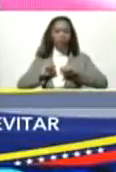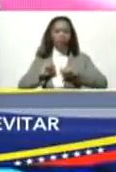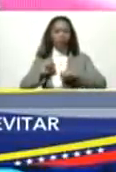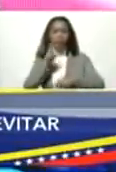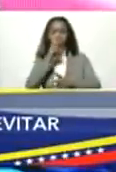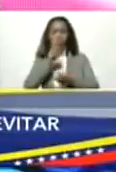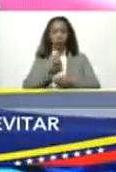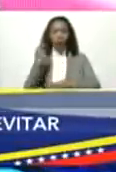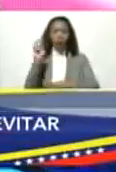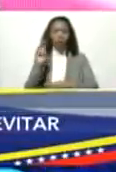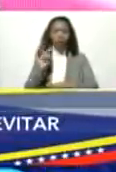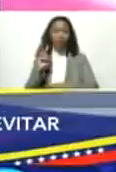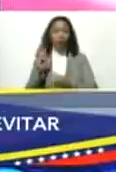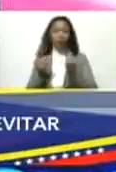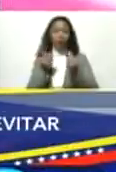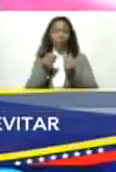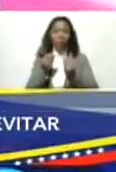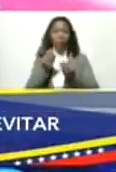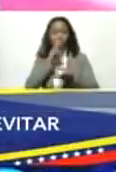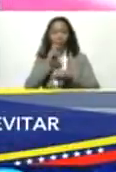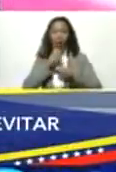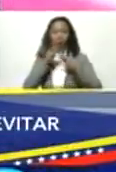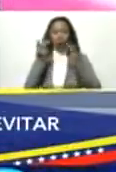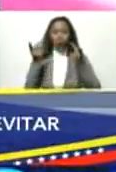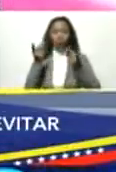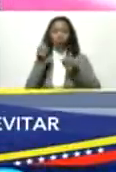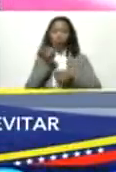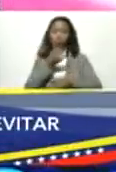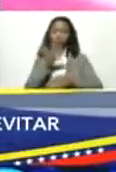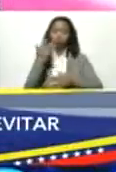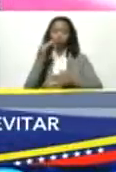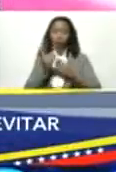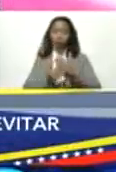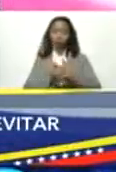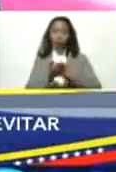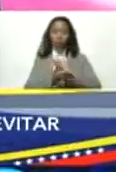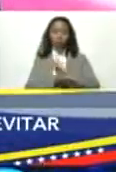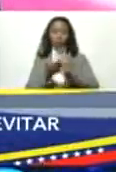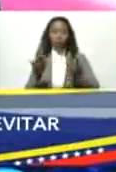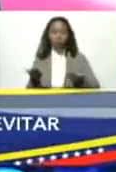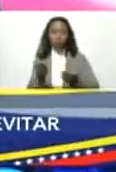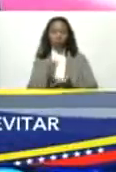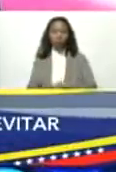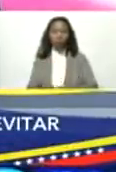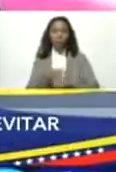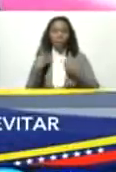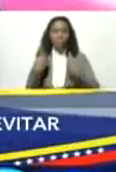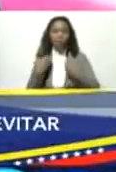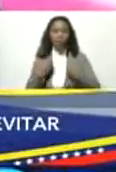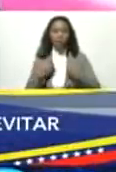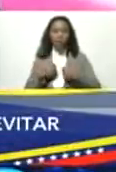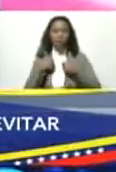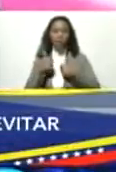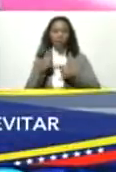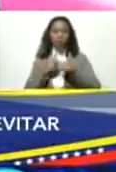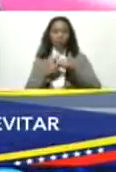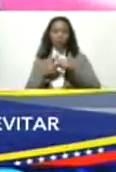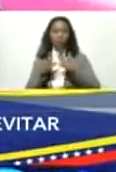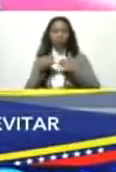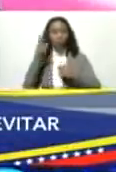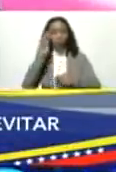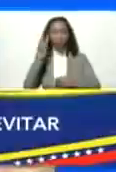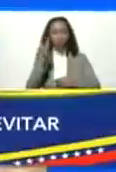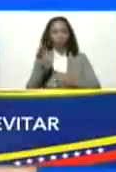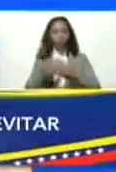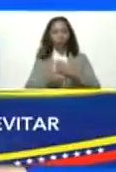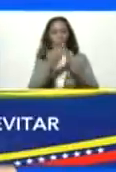banco de Venezuela como banco público bueno están adelantando para el vivir viviendo de todos los venezolanos adelante